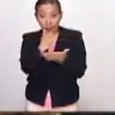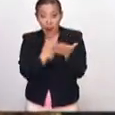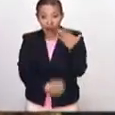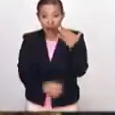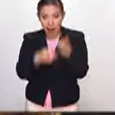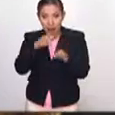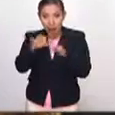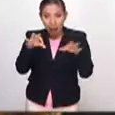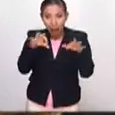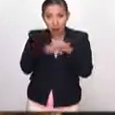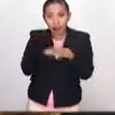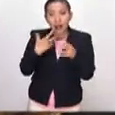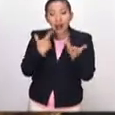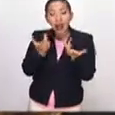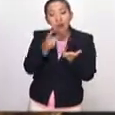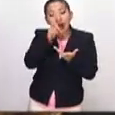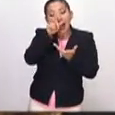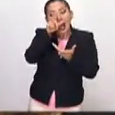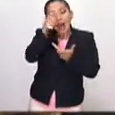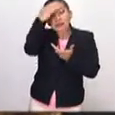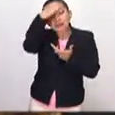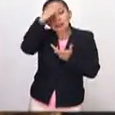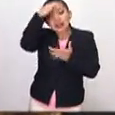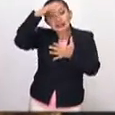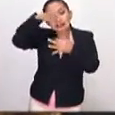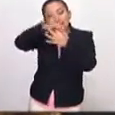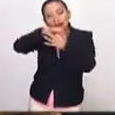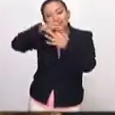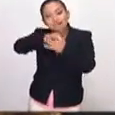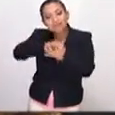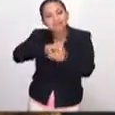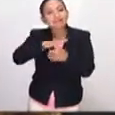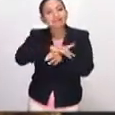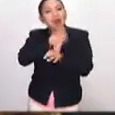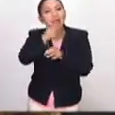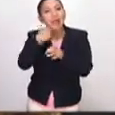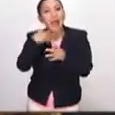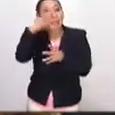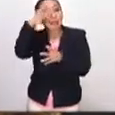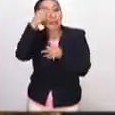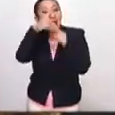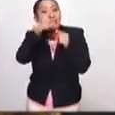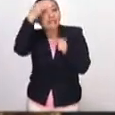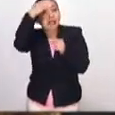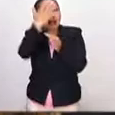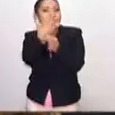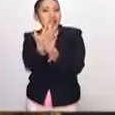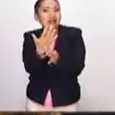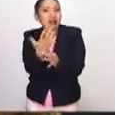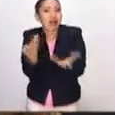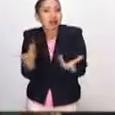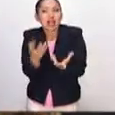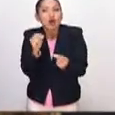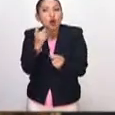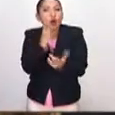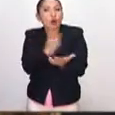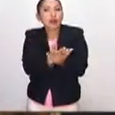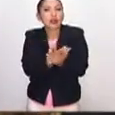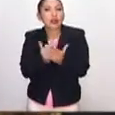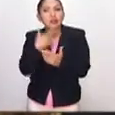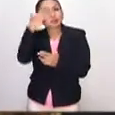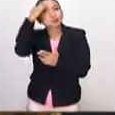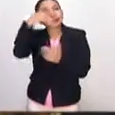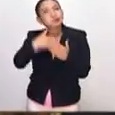trabajamos es Munalmas Experiencias. ¿Por qué? Porque el aprendizaje es una experiencia, ¿no? No es solo